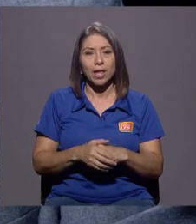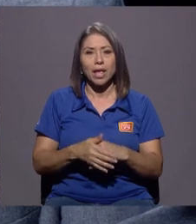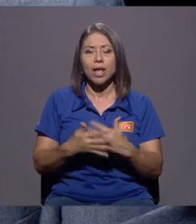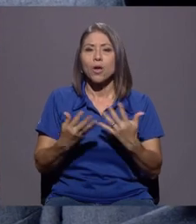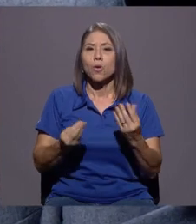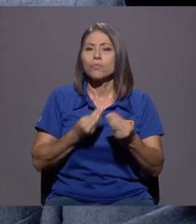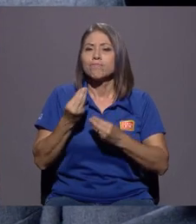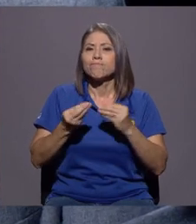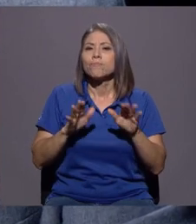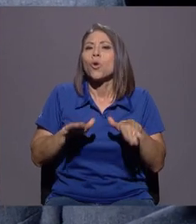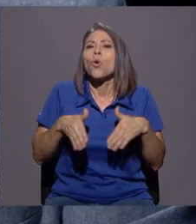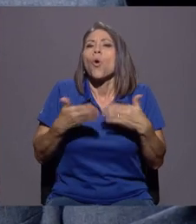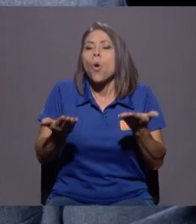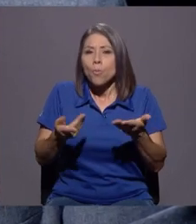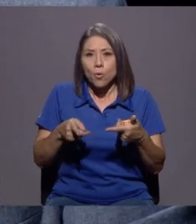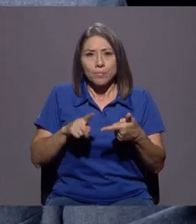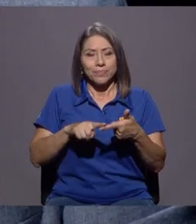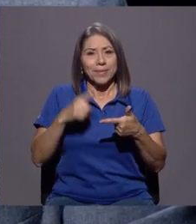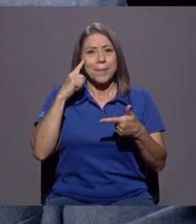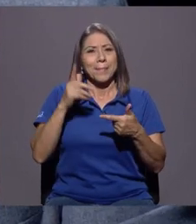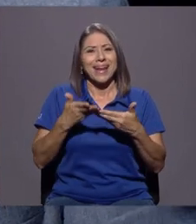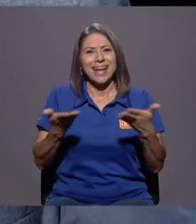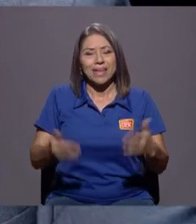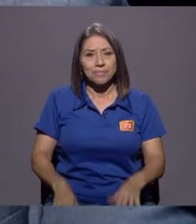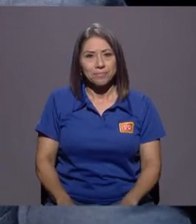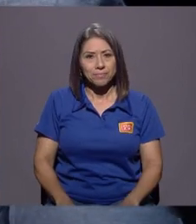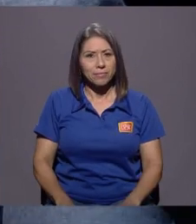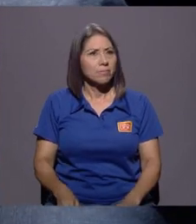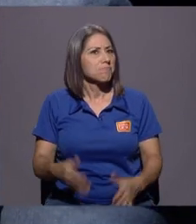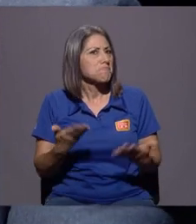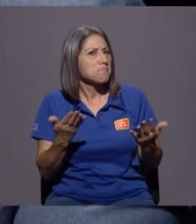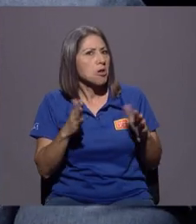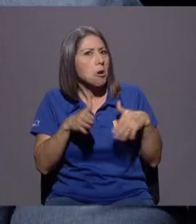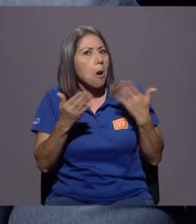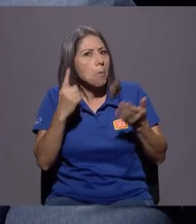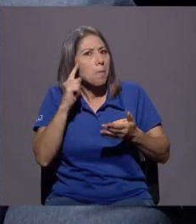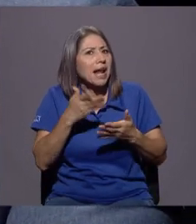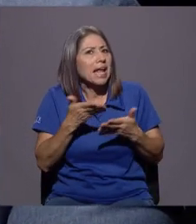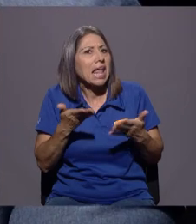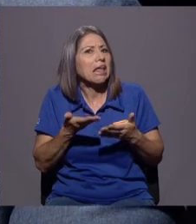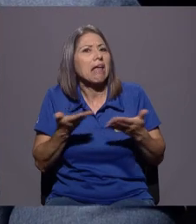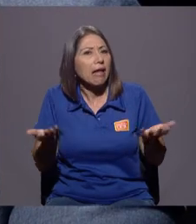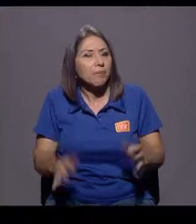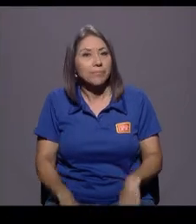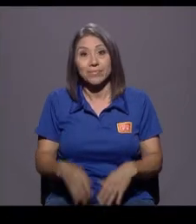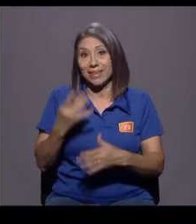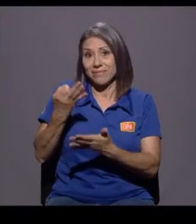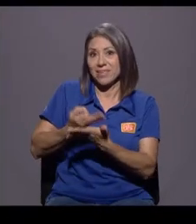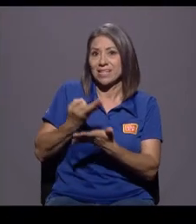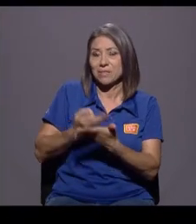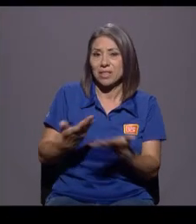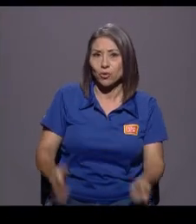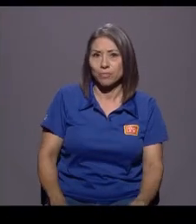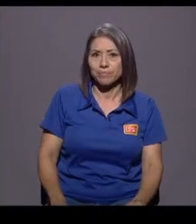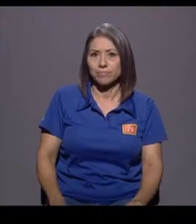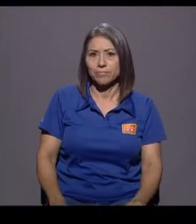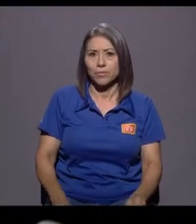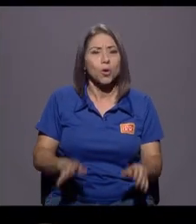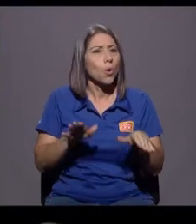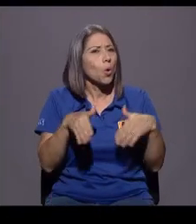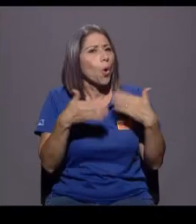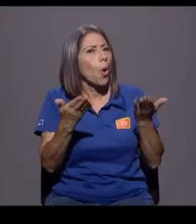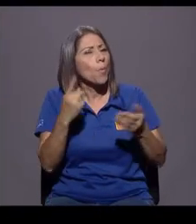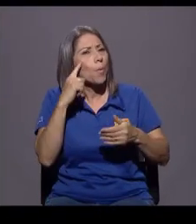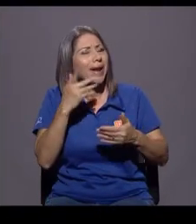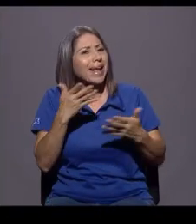¿Cómo y para qué? ¿Cómo y para qué qué? En el caso del financiamiento. ¿Cómo y para qué? ¿Y quién les